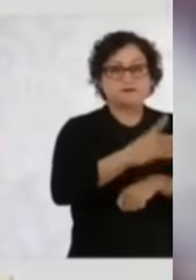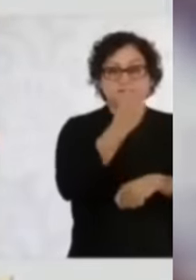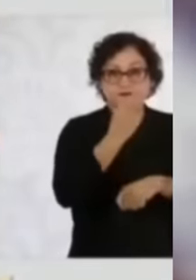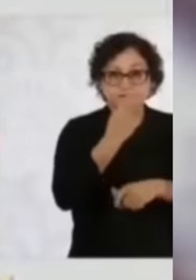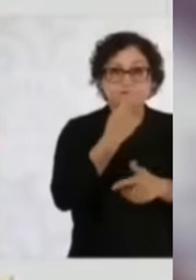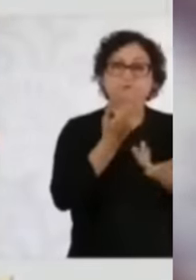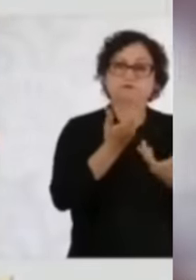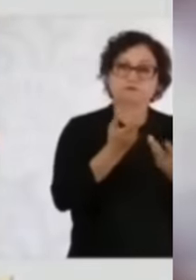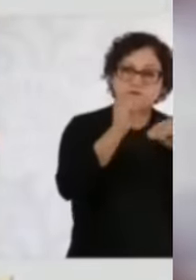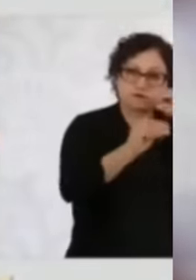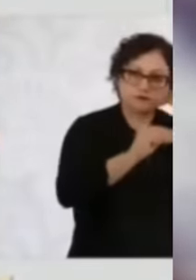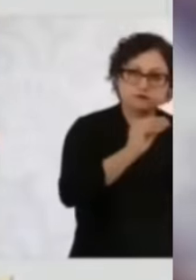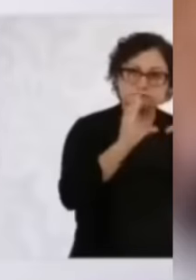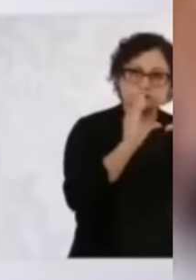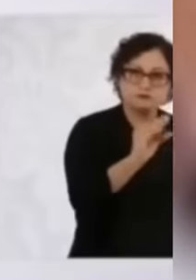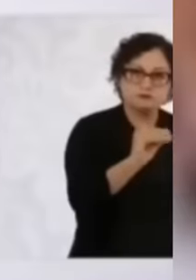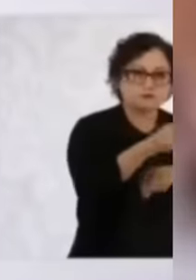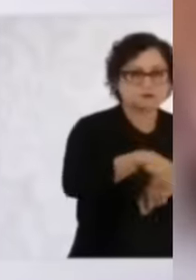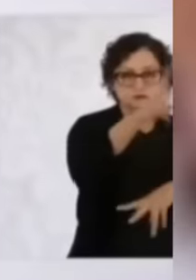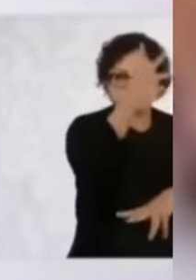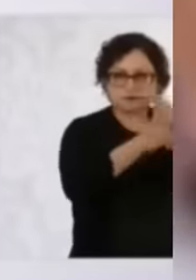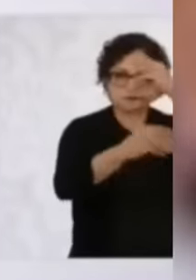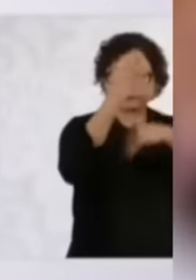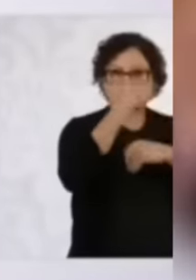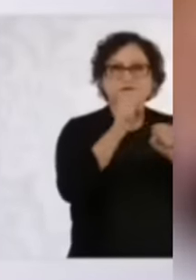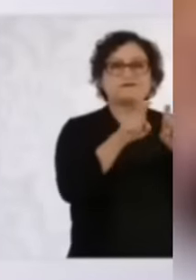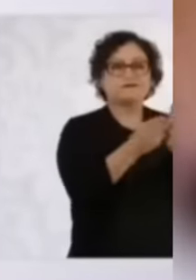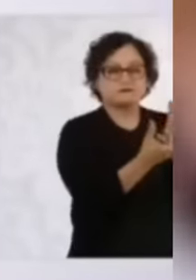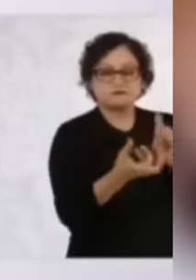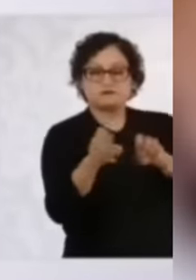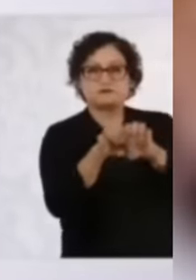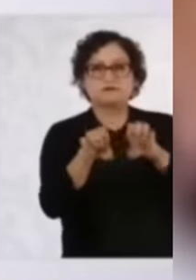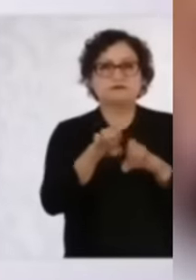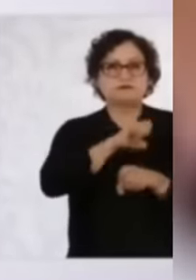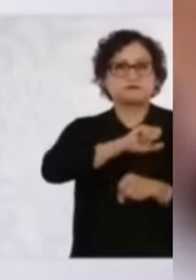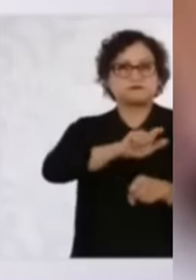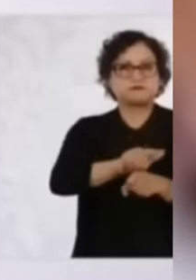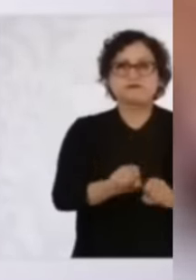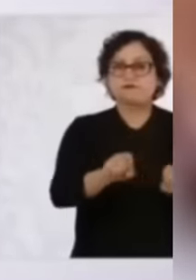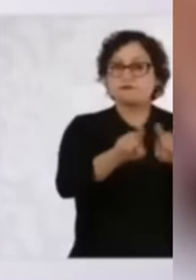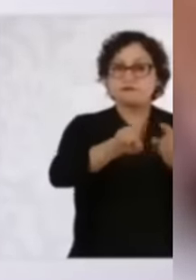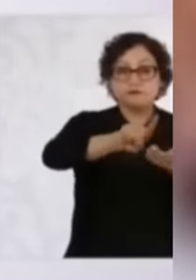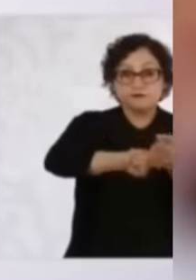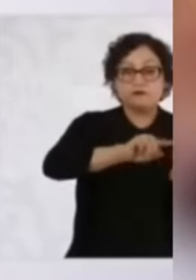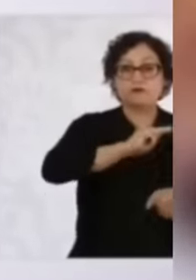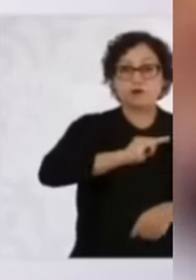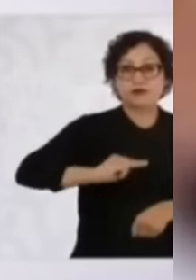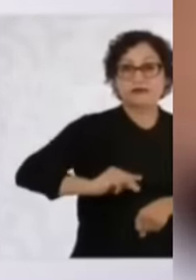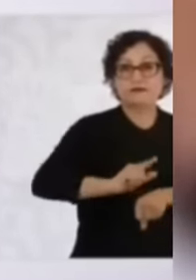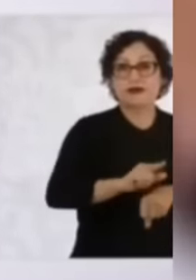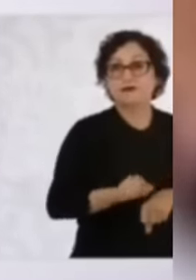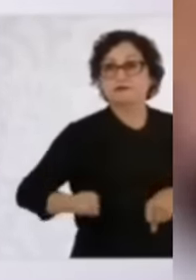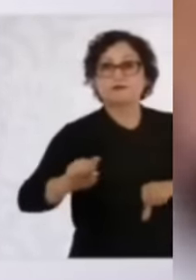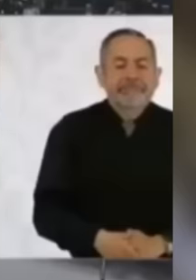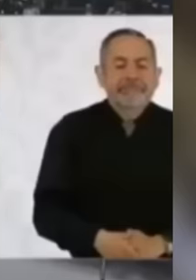mexicano con el de otros países de la región, incluyendo Venezuela, lo cual sorprendió a muchos en la conferencia.